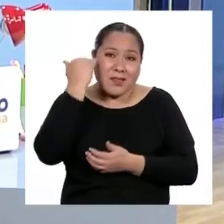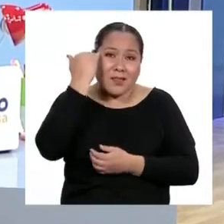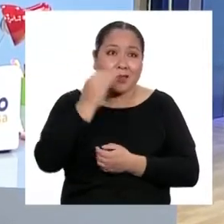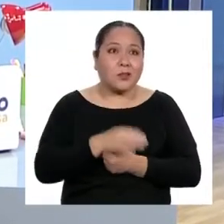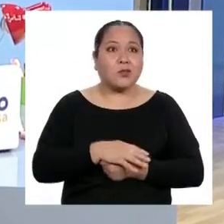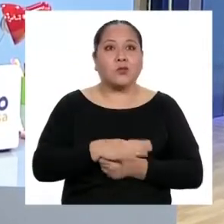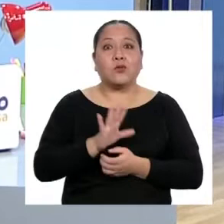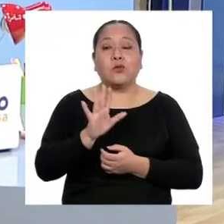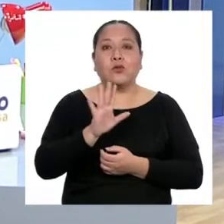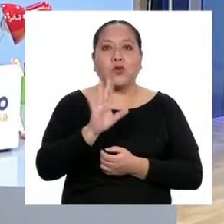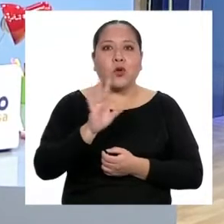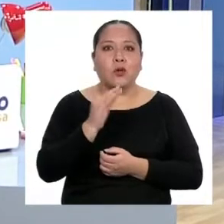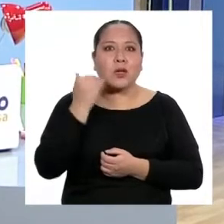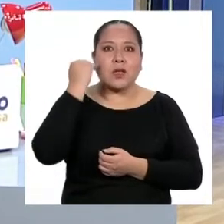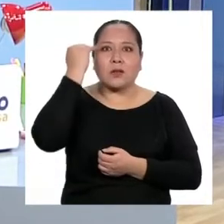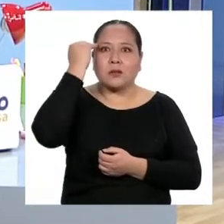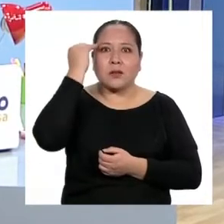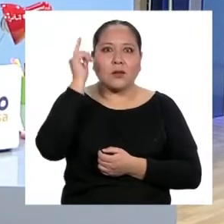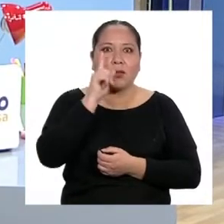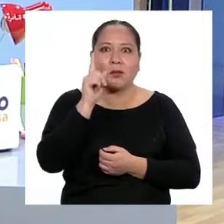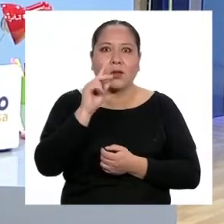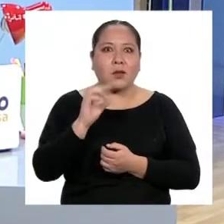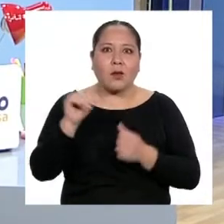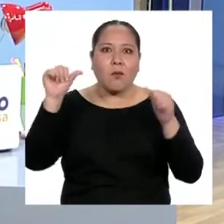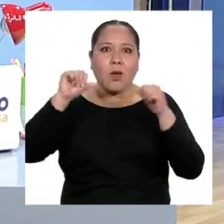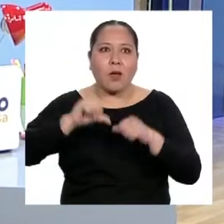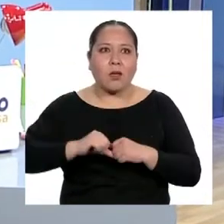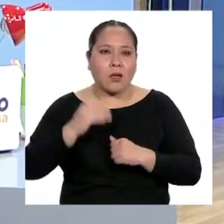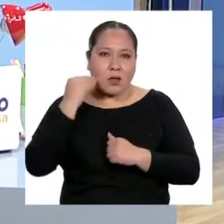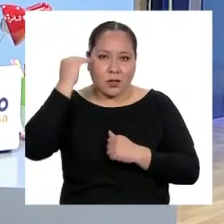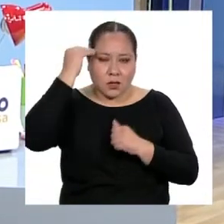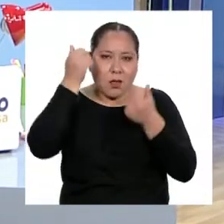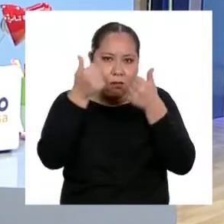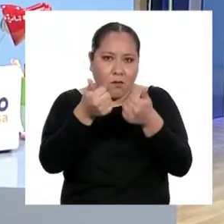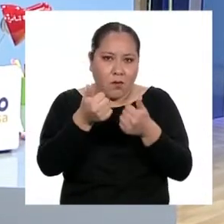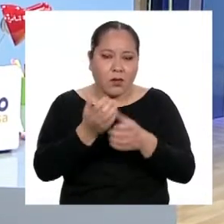No, no, no, no. Crecer no tiene nada de malo. Crecer es chévere.